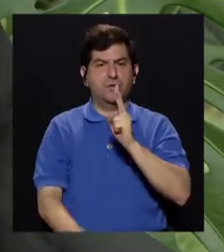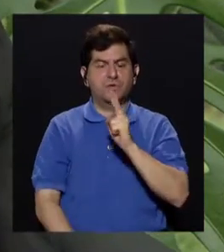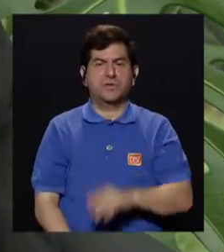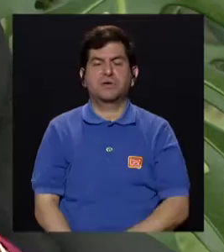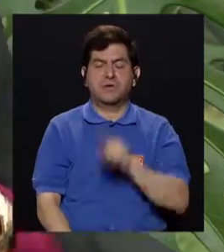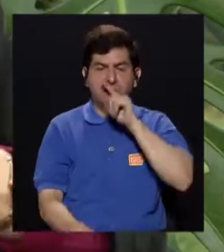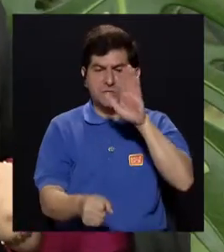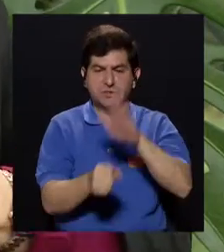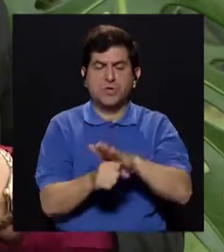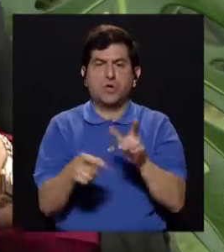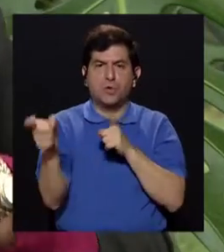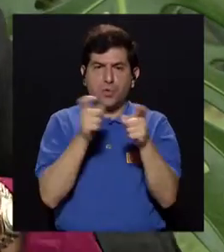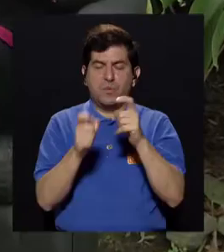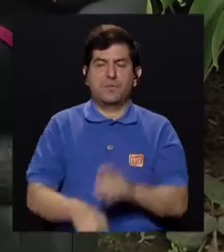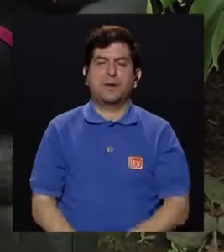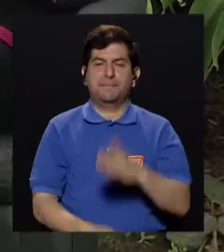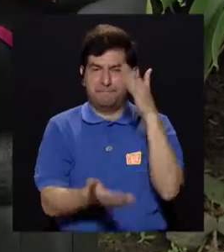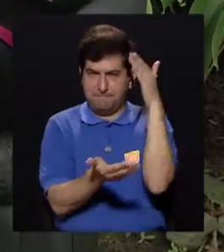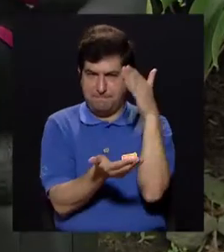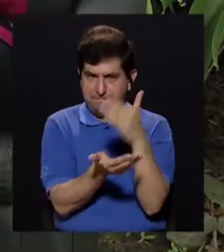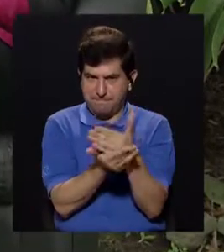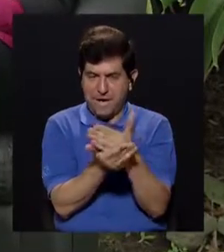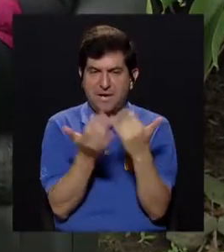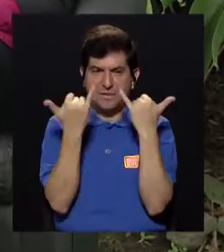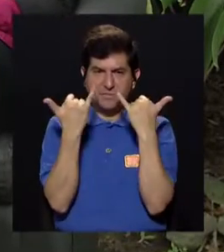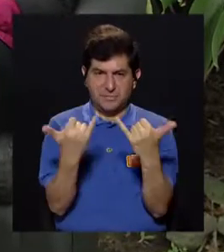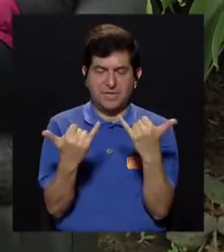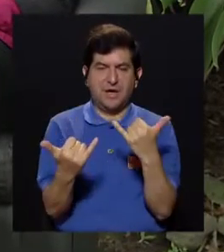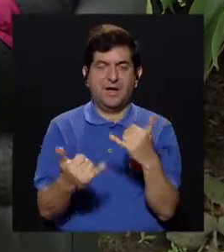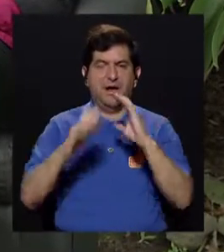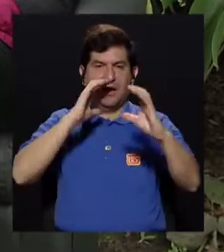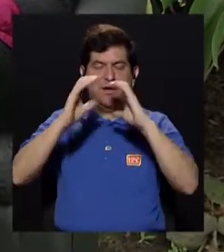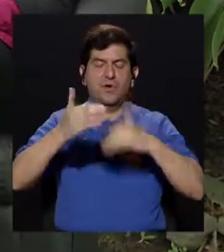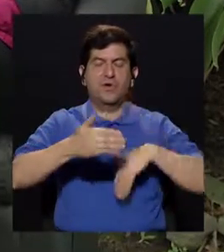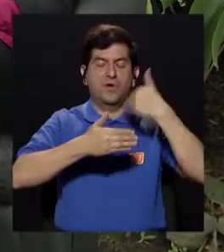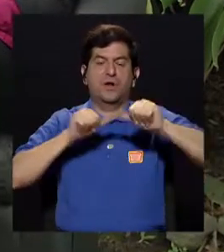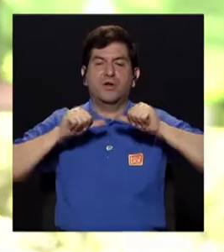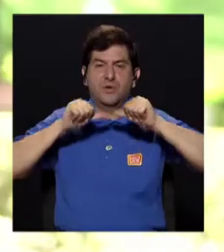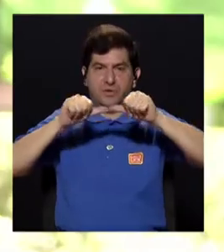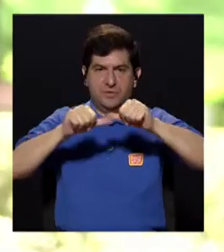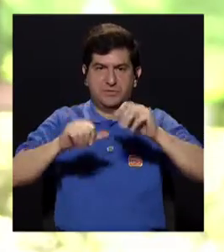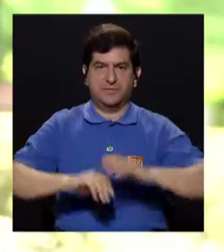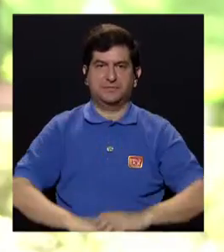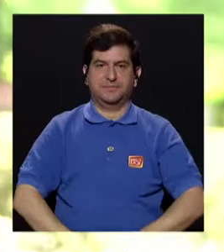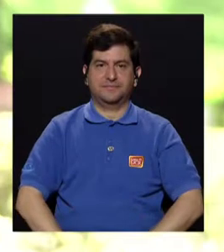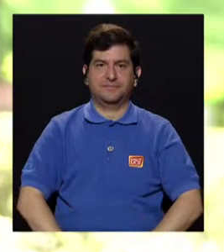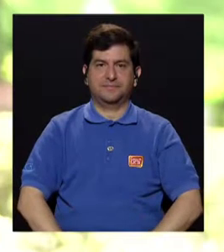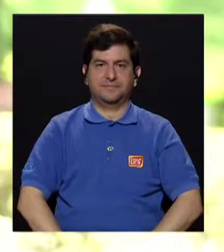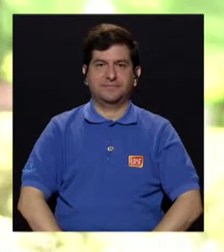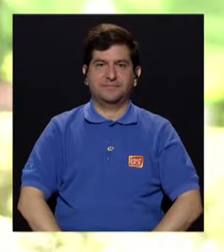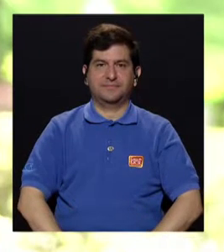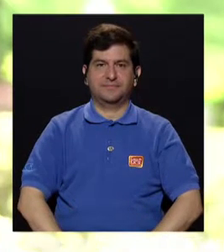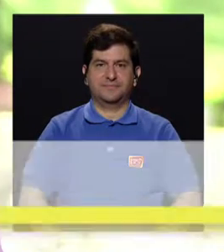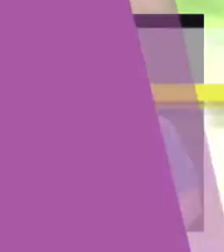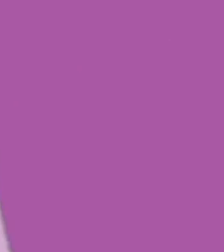de que realmente se llevan a cabo esos controles. Vamos a hacer una pausa en este bloque de conversación para luego continuar con más.